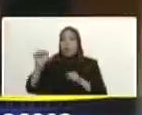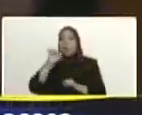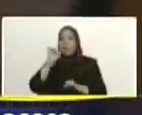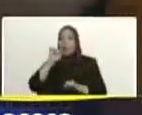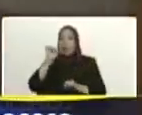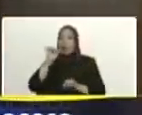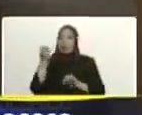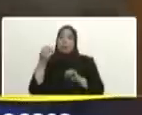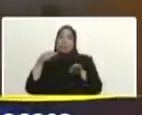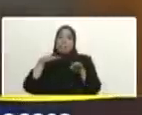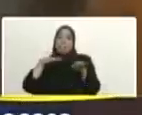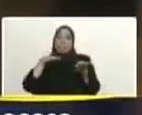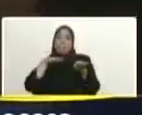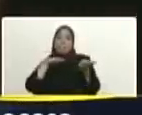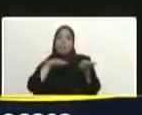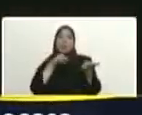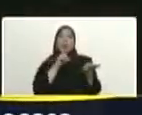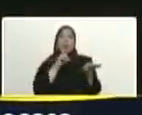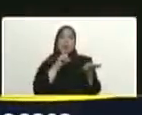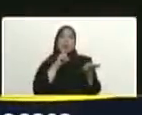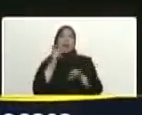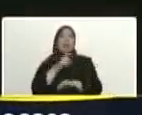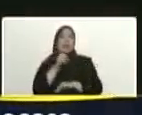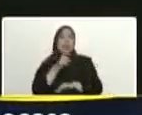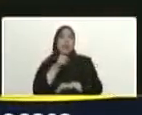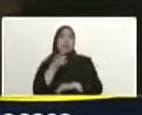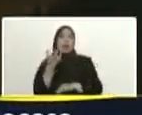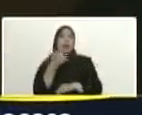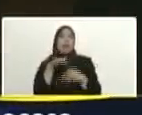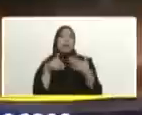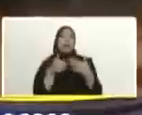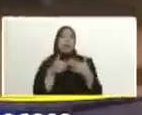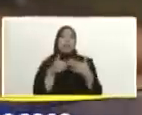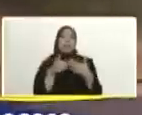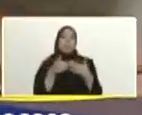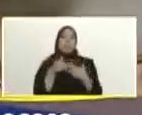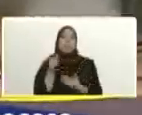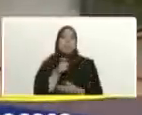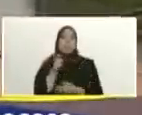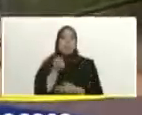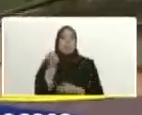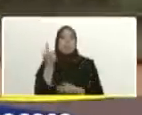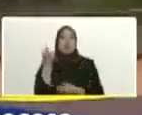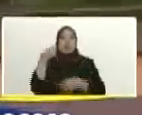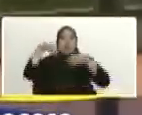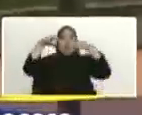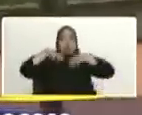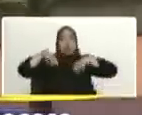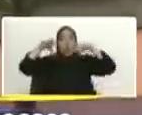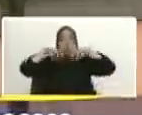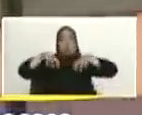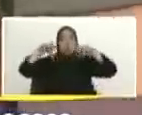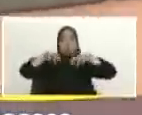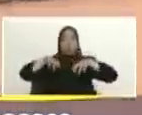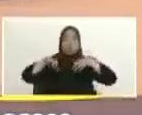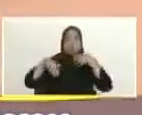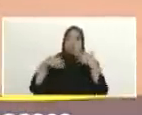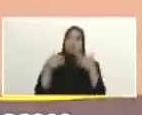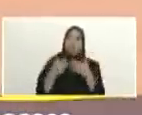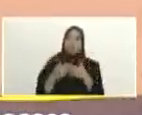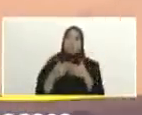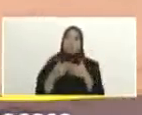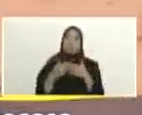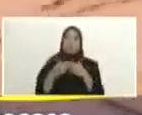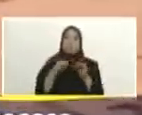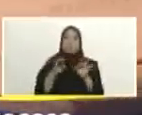presidente tan complejo que necesita solamente este río necesita 11 yumbos para lanzarnos